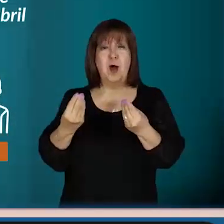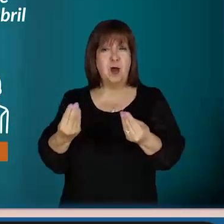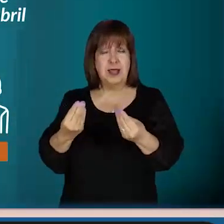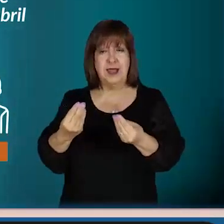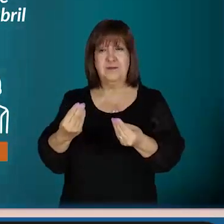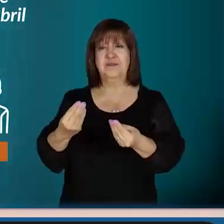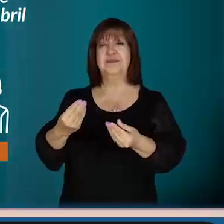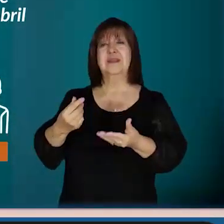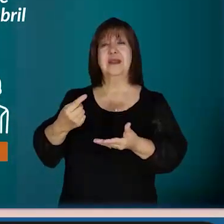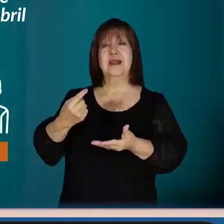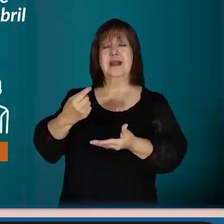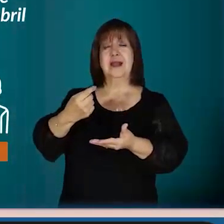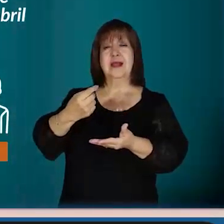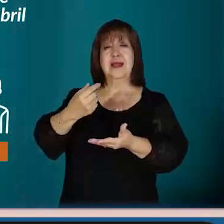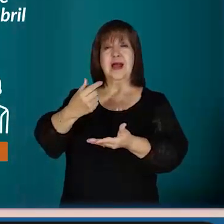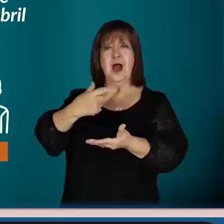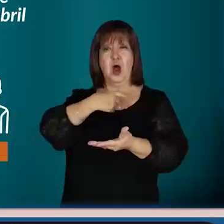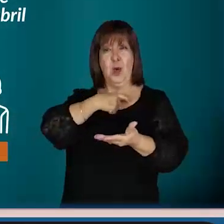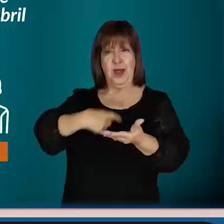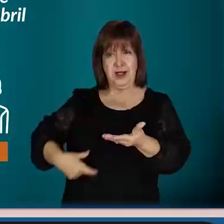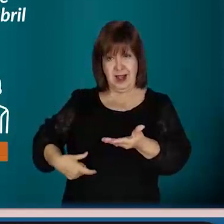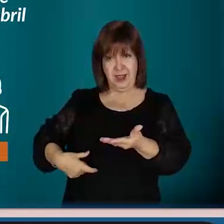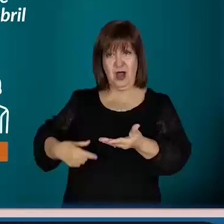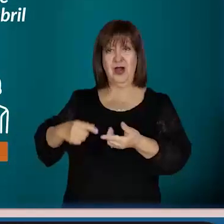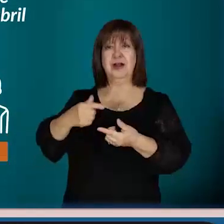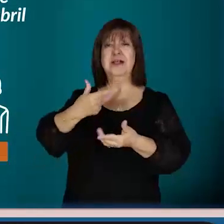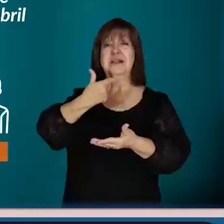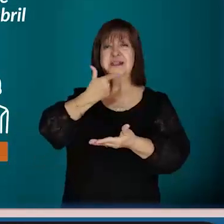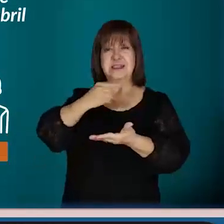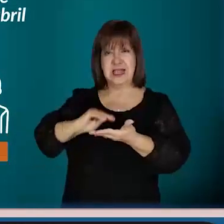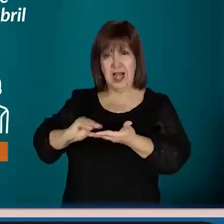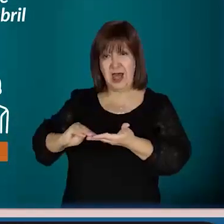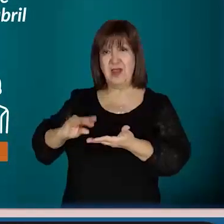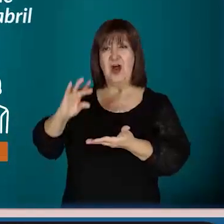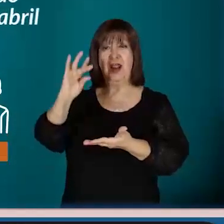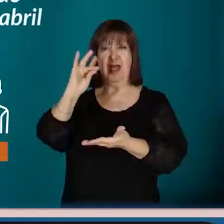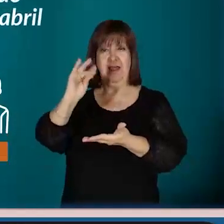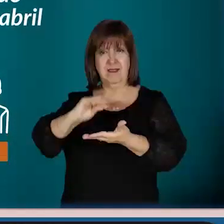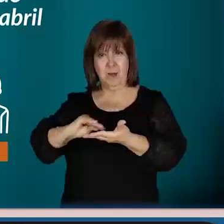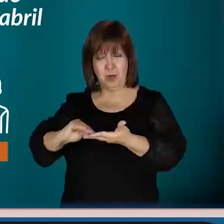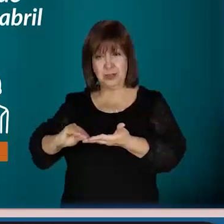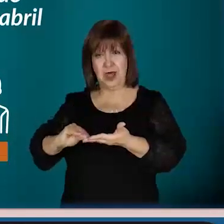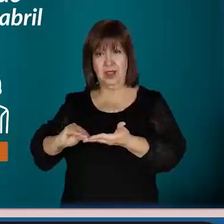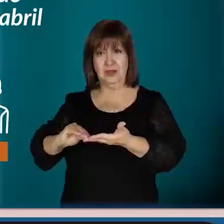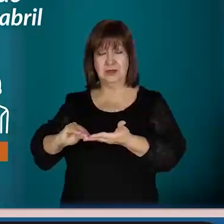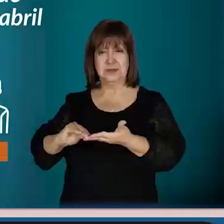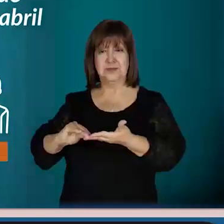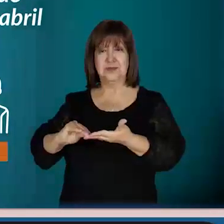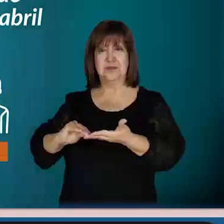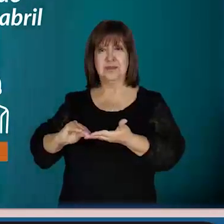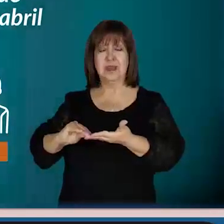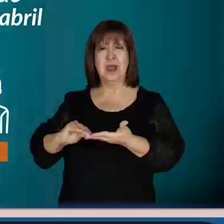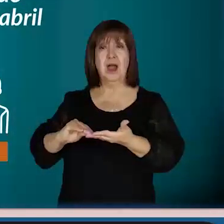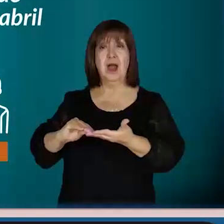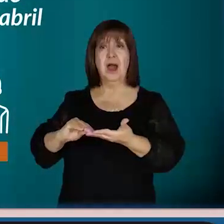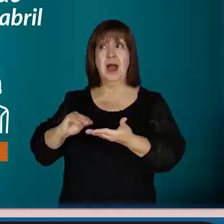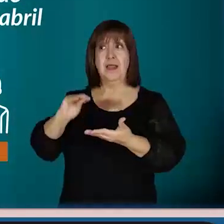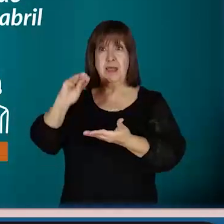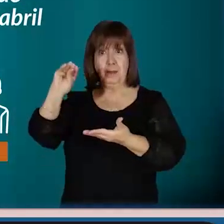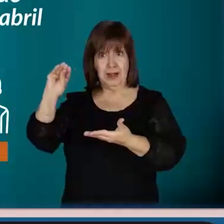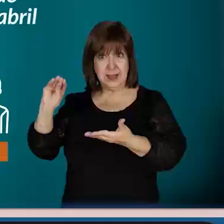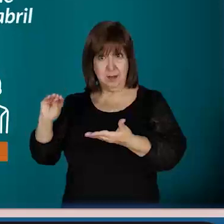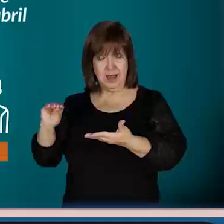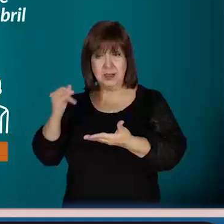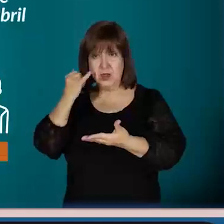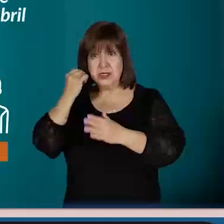votamos, elegimos, precandidatos a gobernador, senadores y diputados provinciales, y en aquellos departamentos que no